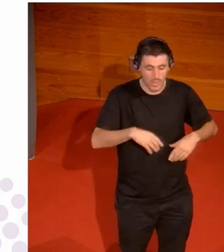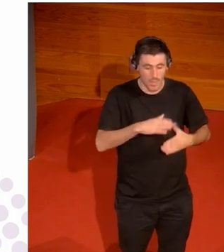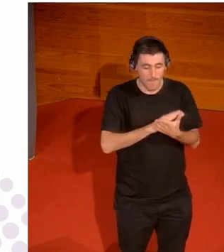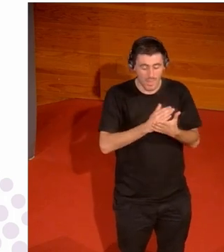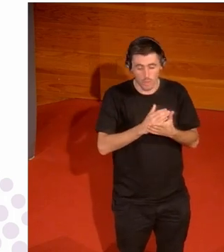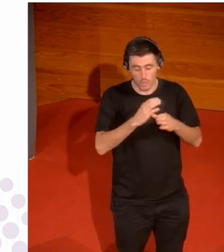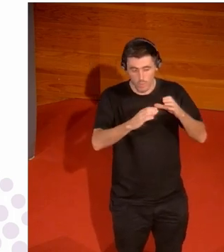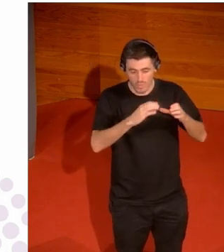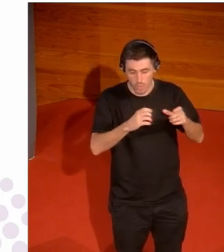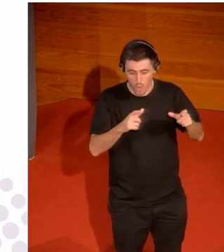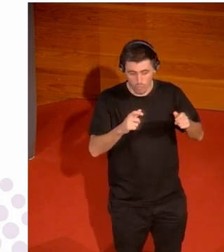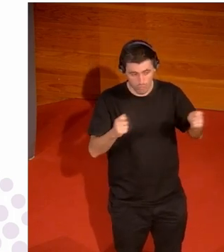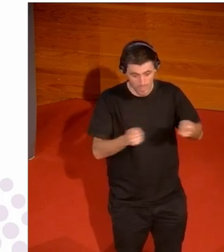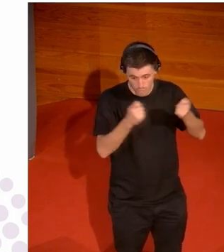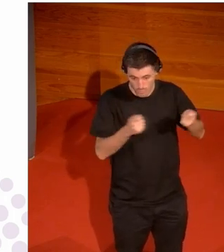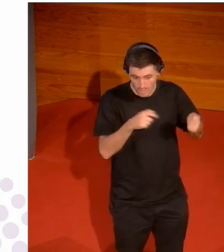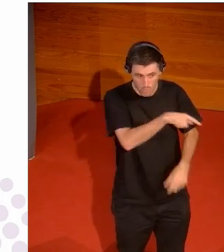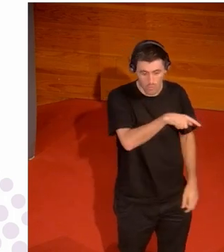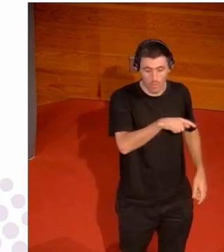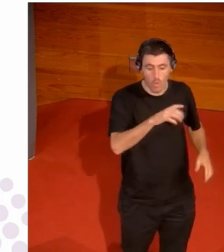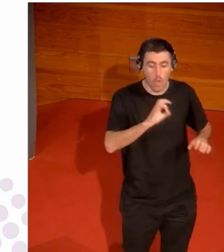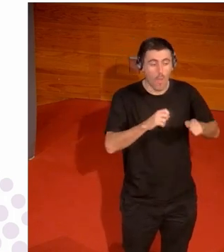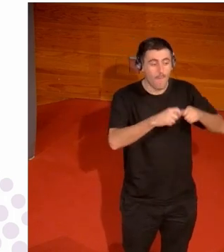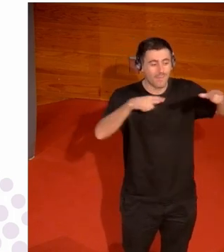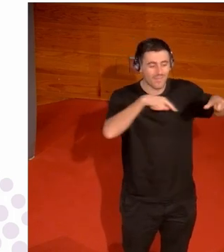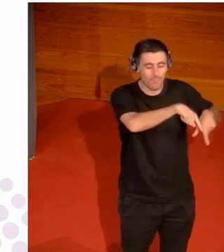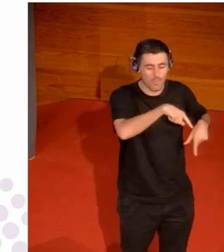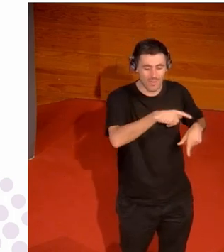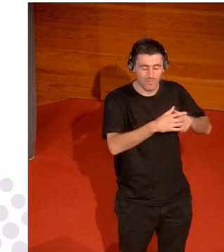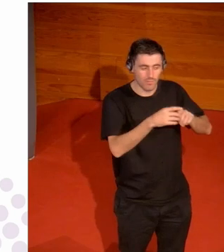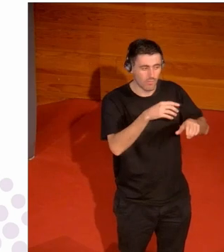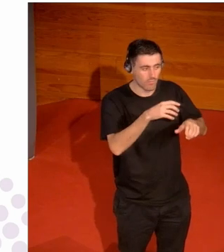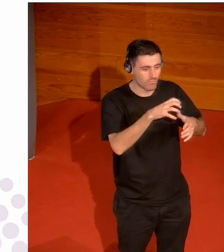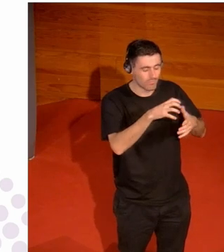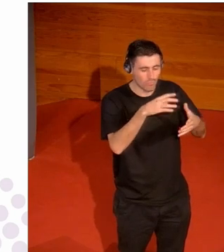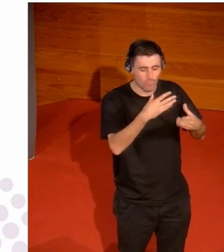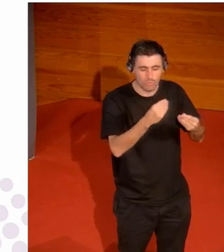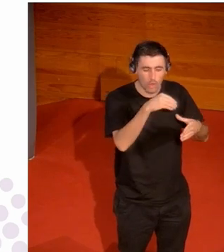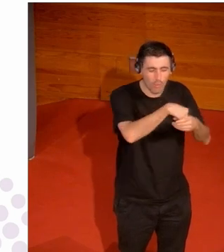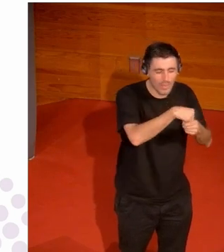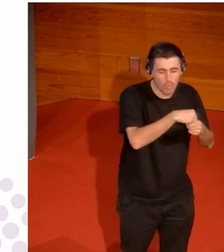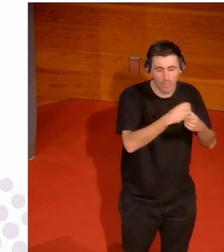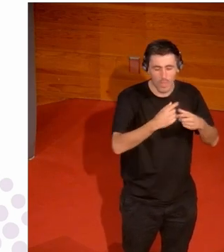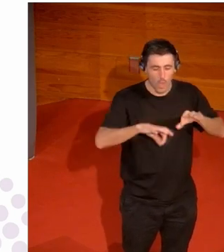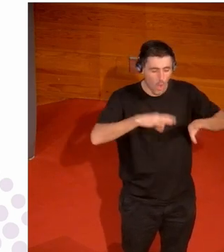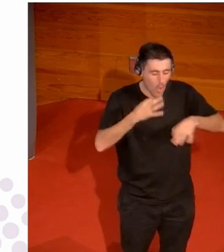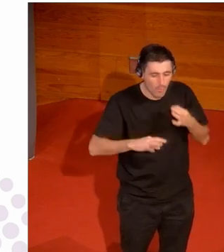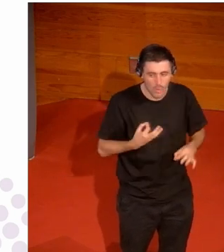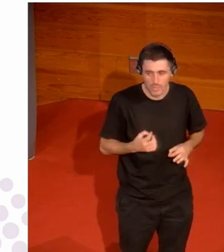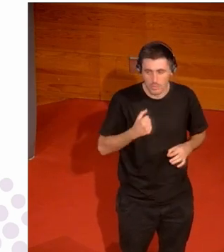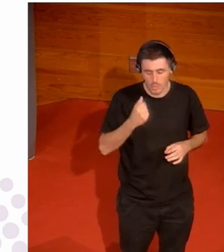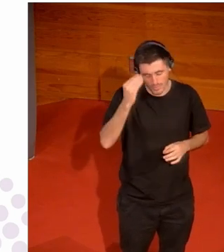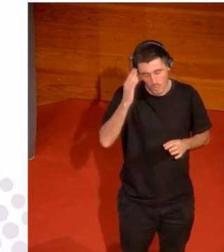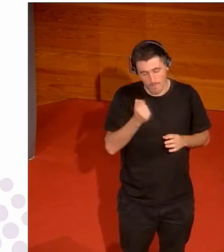y en y en las plataformas no pues están consumiendo contenido de bueno y creo que ya me